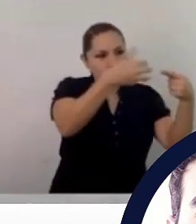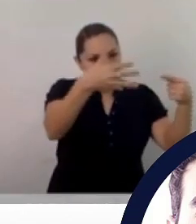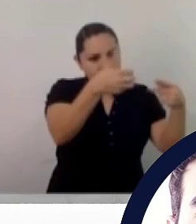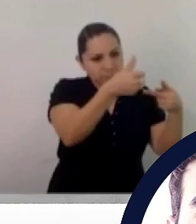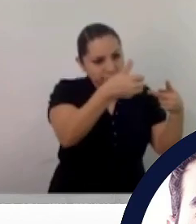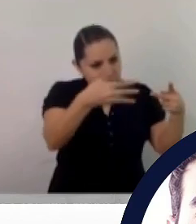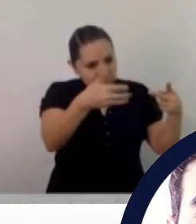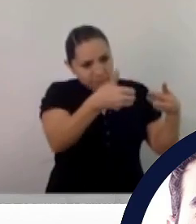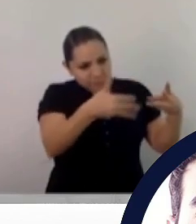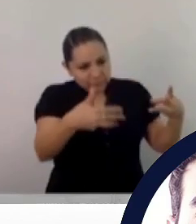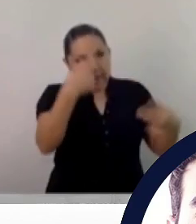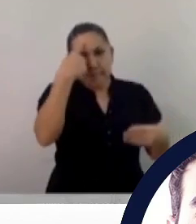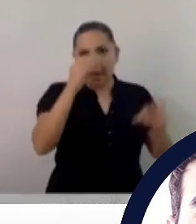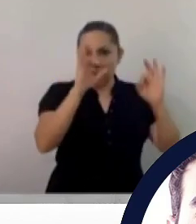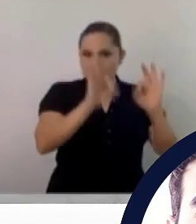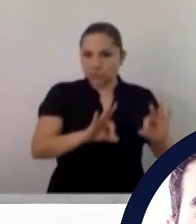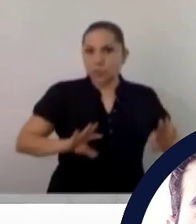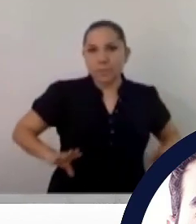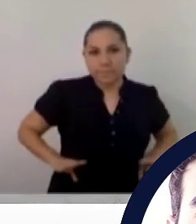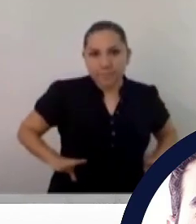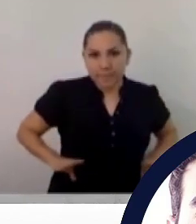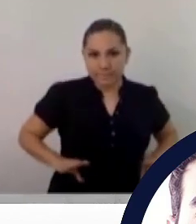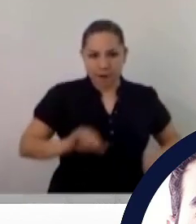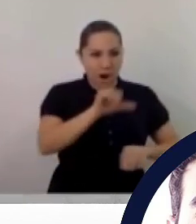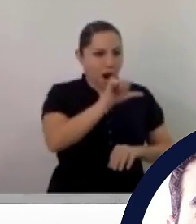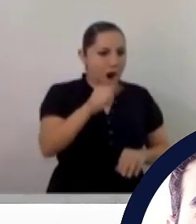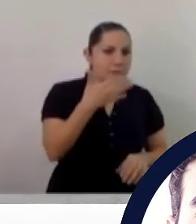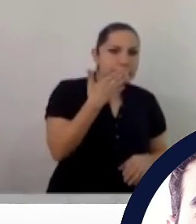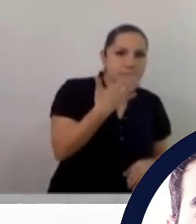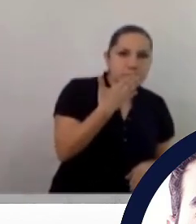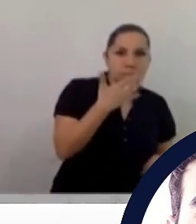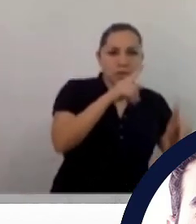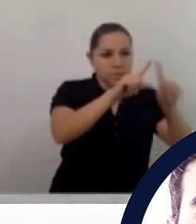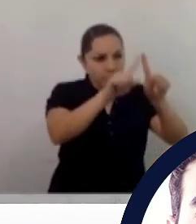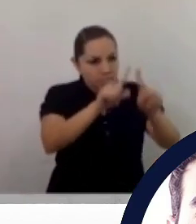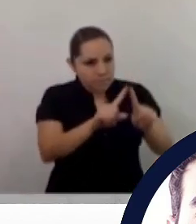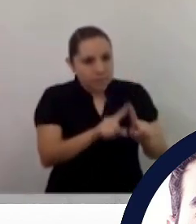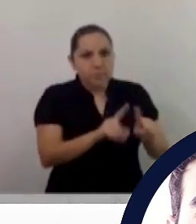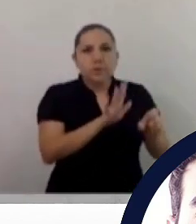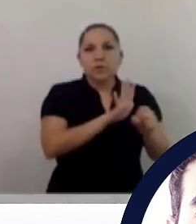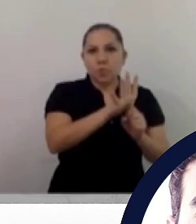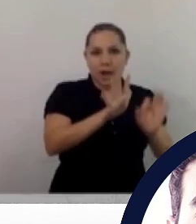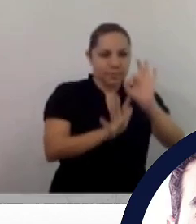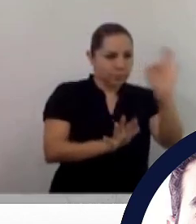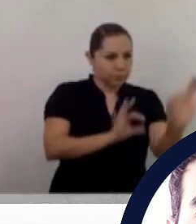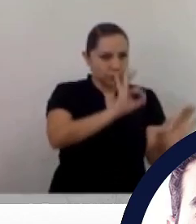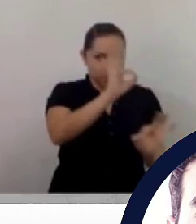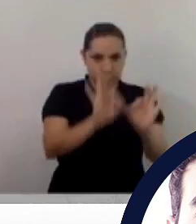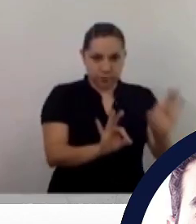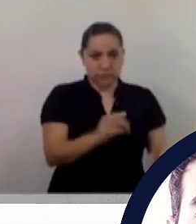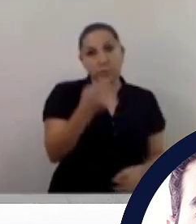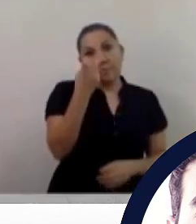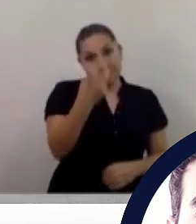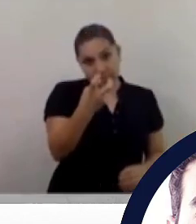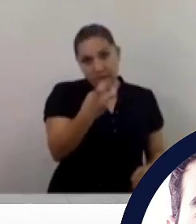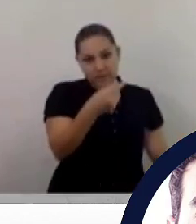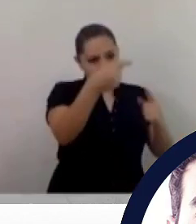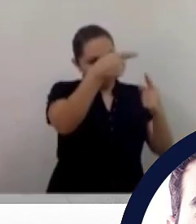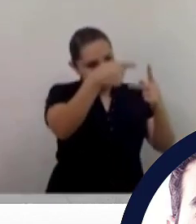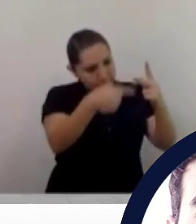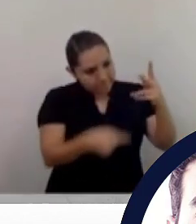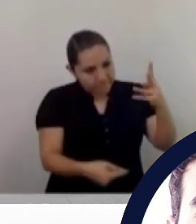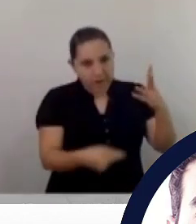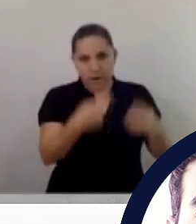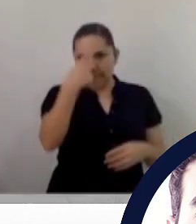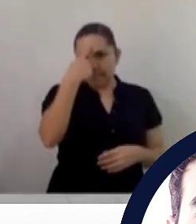cosas. Yo creo que también hay que poner mucho énfasis en donde les va muy mal. El sistema político, por ejemplo, la incidencia de corrupción, la